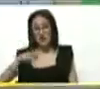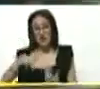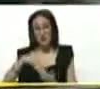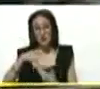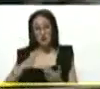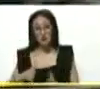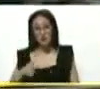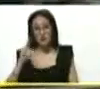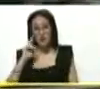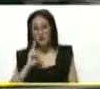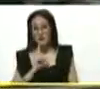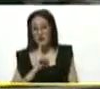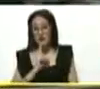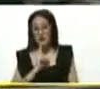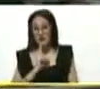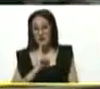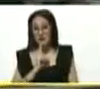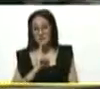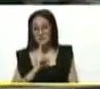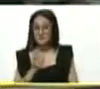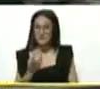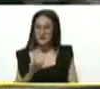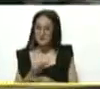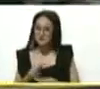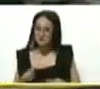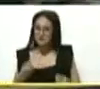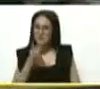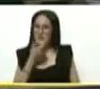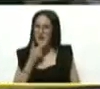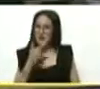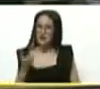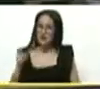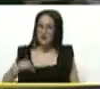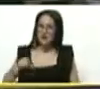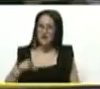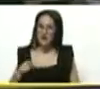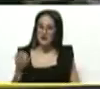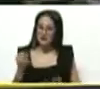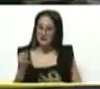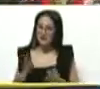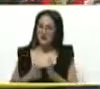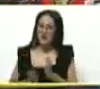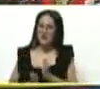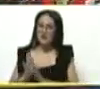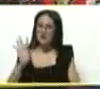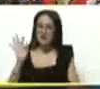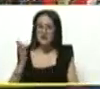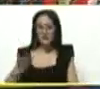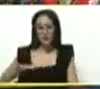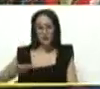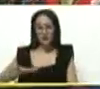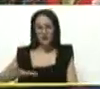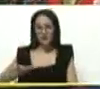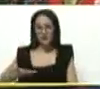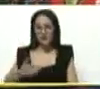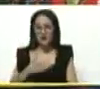bolivariana. Porque va a lo bello, a lo sublime, a lo necesario, a lo trascendente, a lo grande.